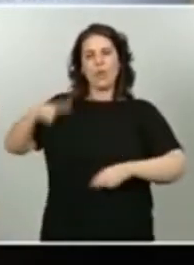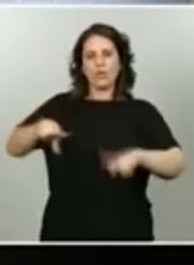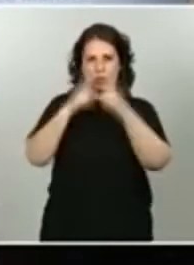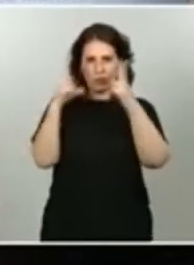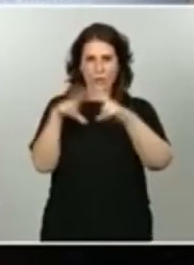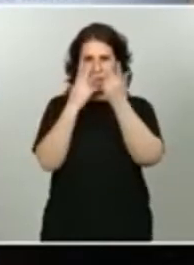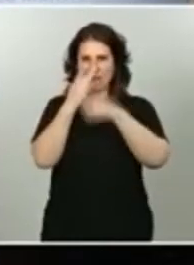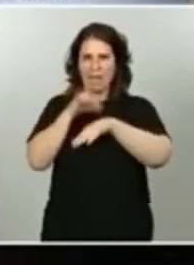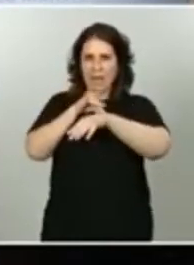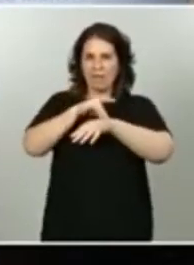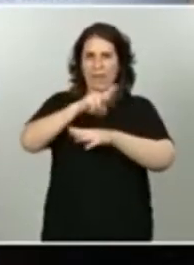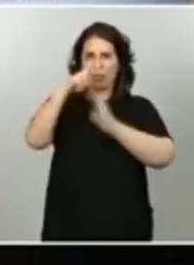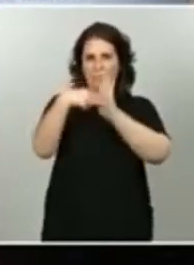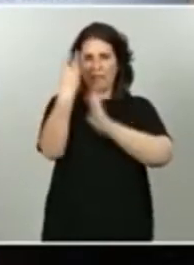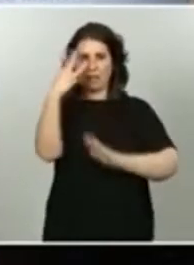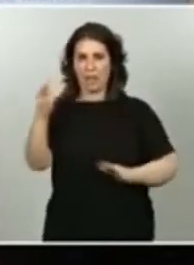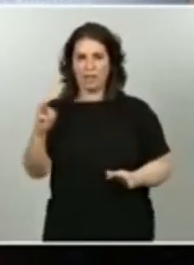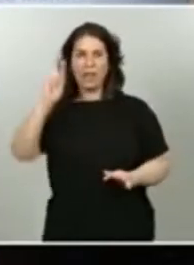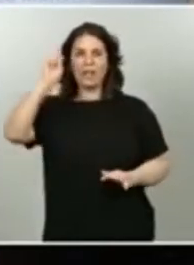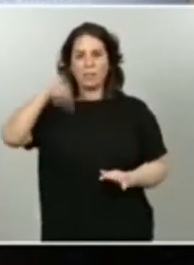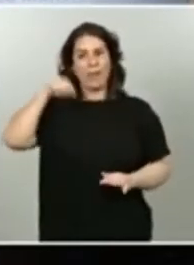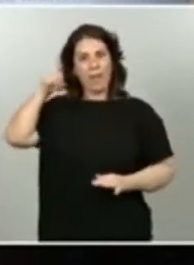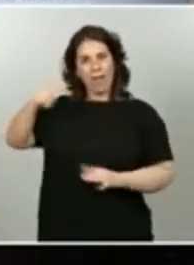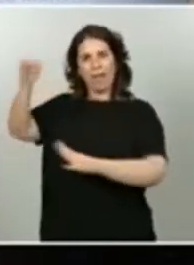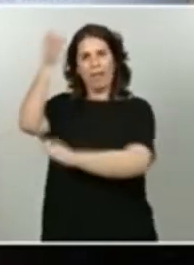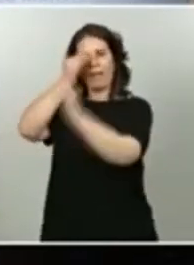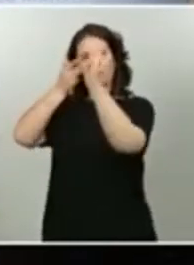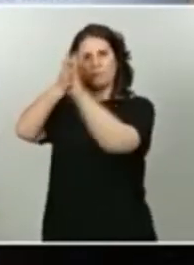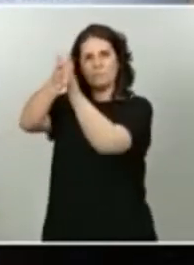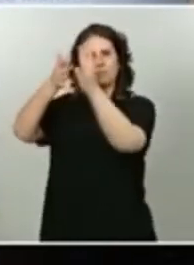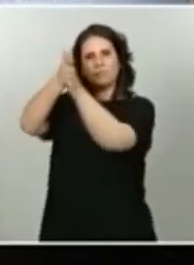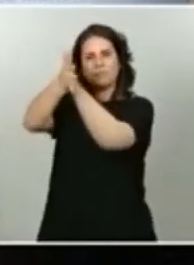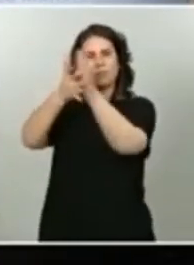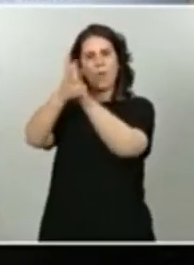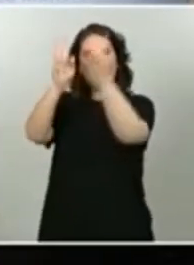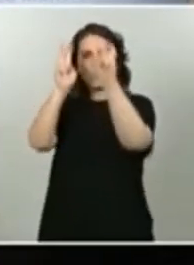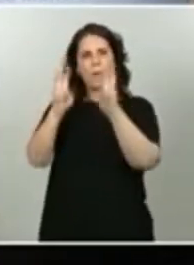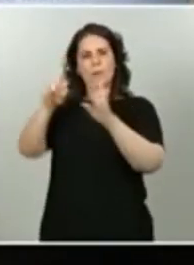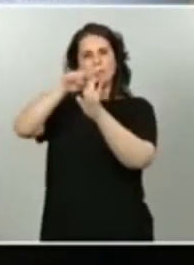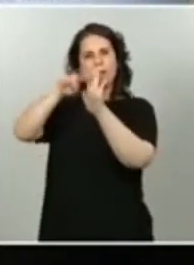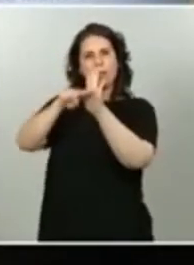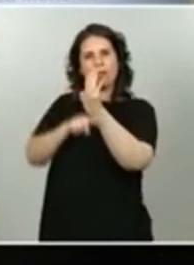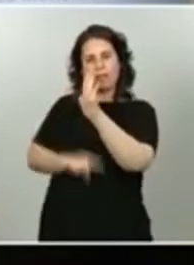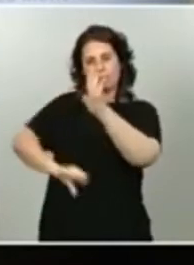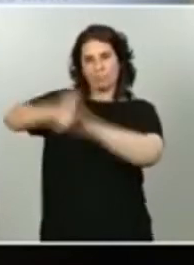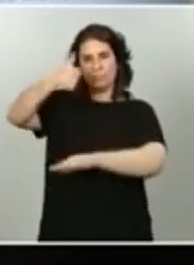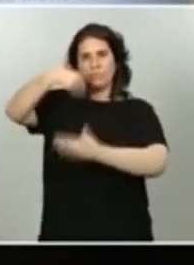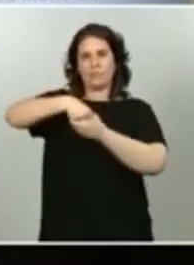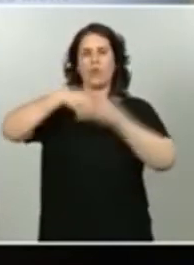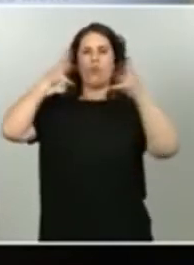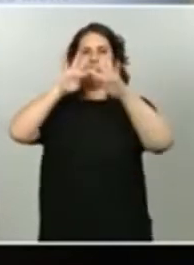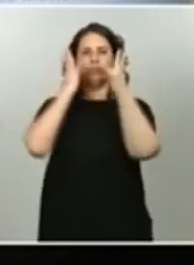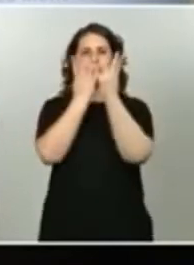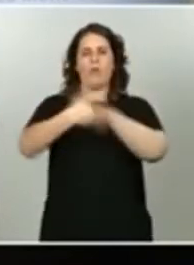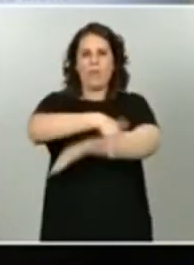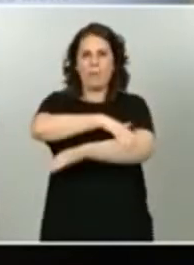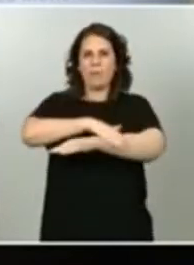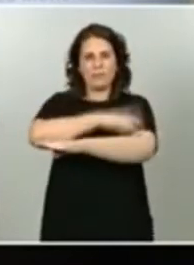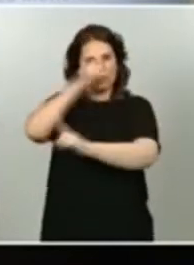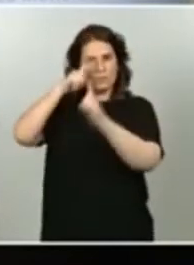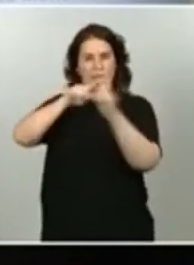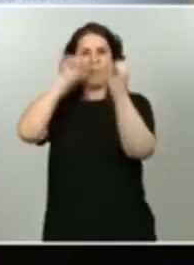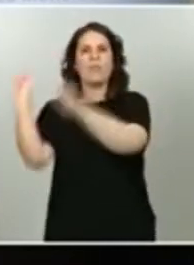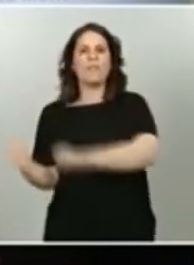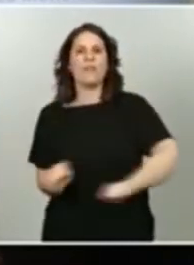y él les detallará las nuevas medidas que se han aprobado en el Consejo de Ministros para defender a los colectivos más